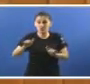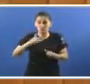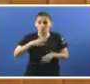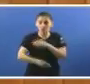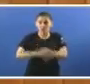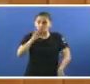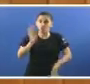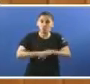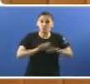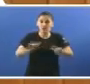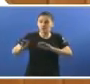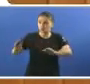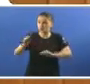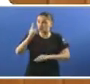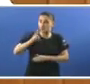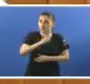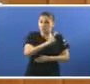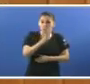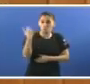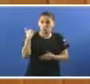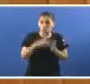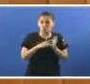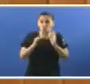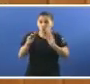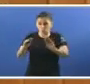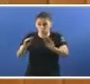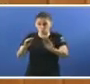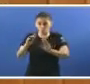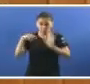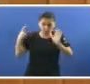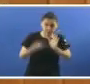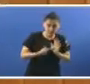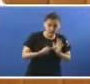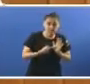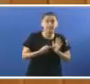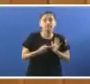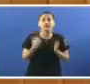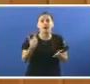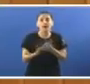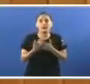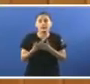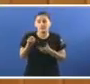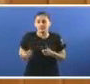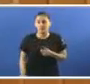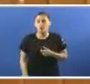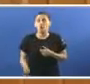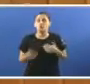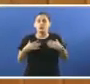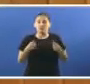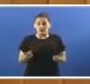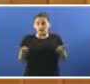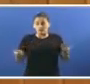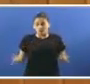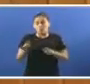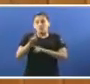de cumprir Coas súas propios datos marcados na súa propia Lei de Garantías de Prestación Sanitarias Preguntámonos,